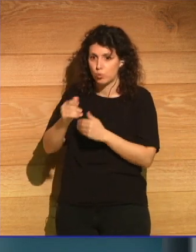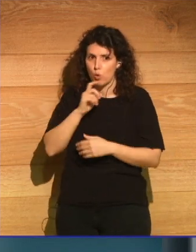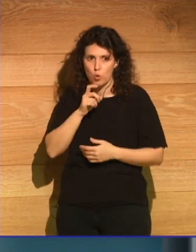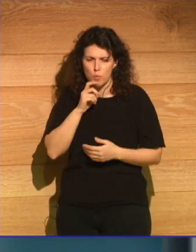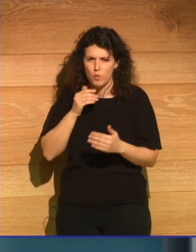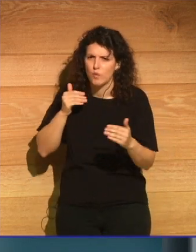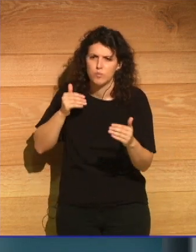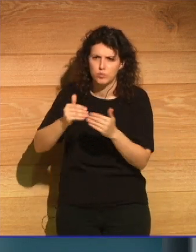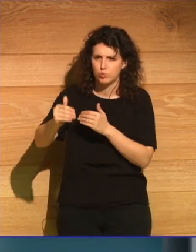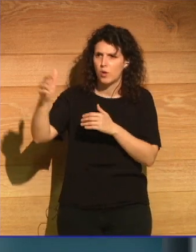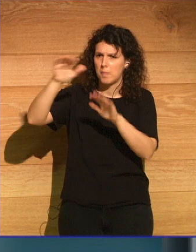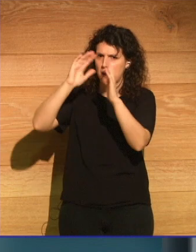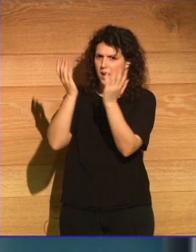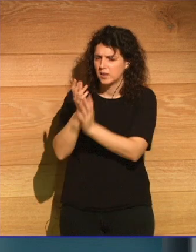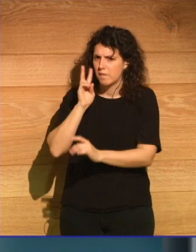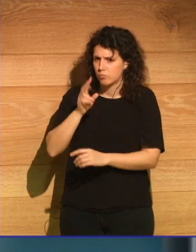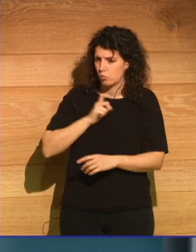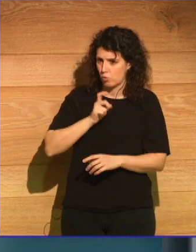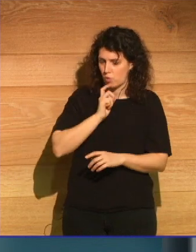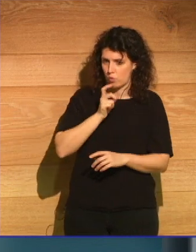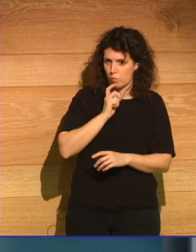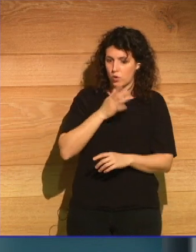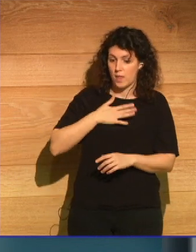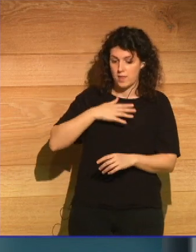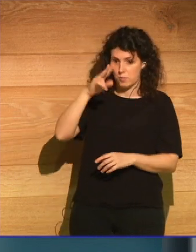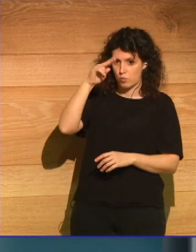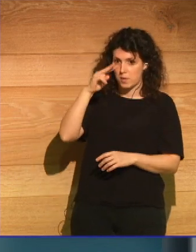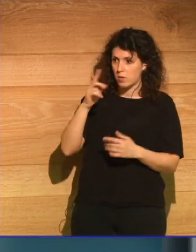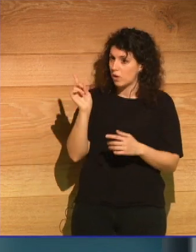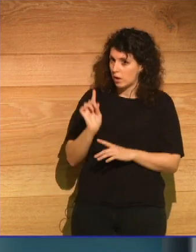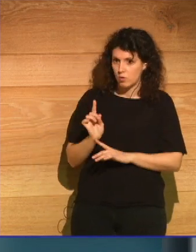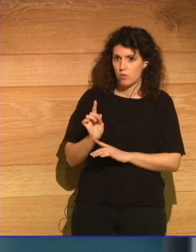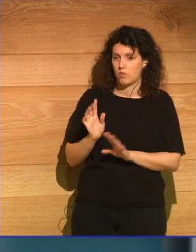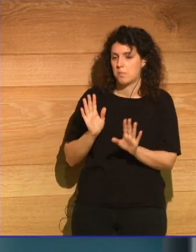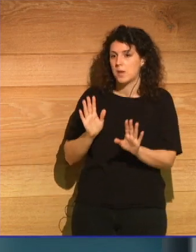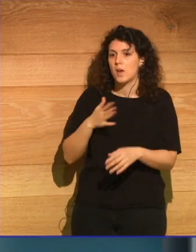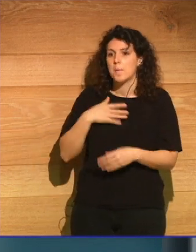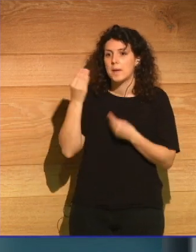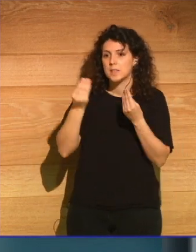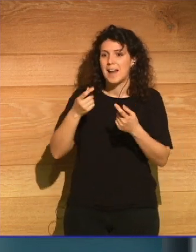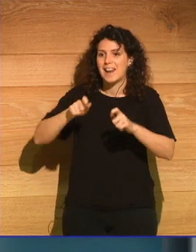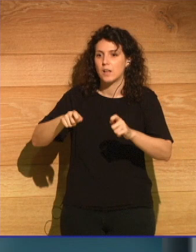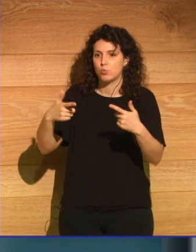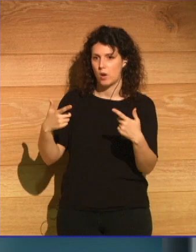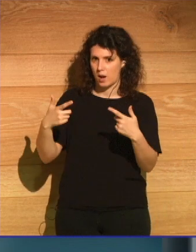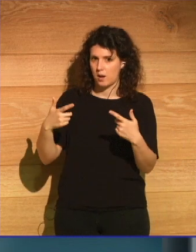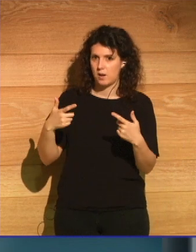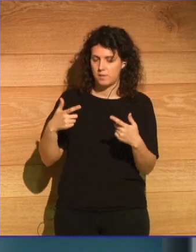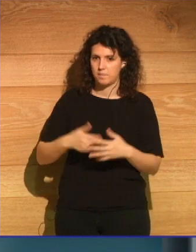veíamos el futuro del planeta. ¿Qué nos preocupaba? ¿Qué no? Así que me parecía natural, en cierto modo,